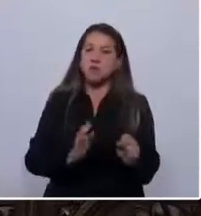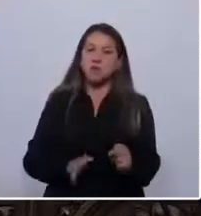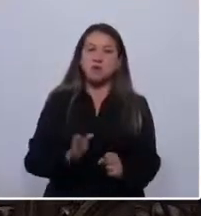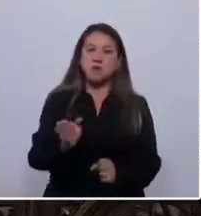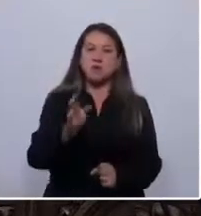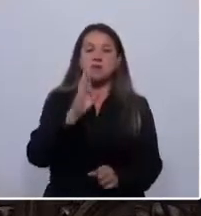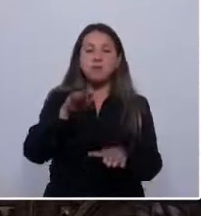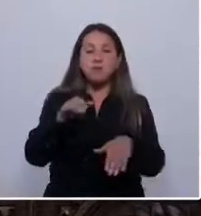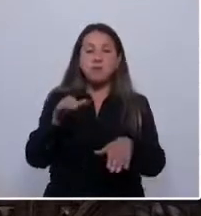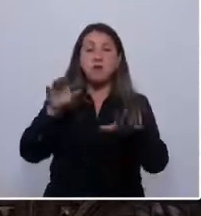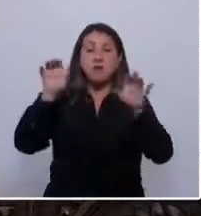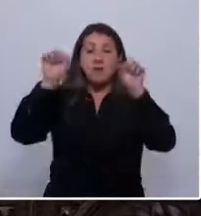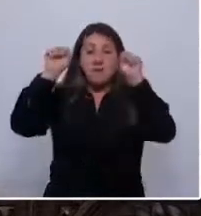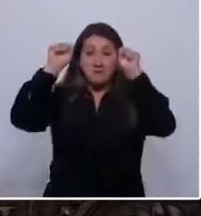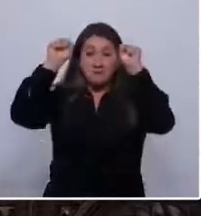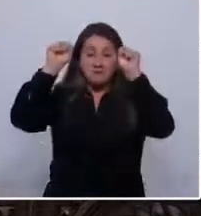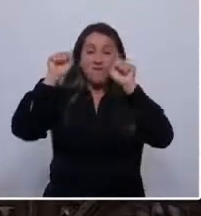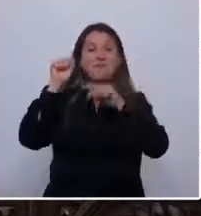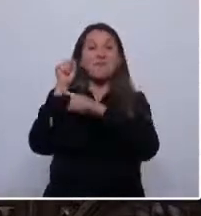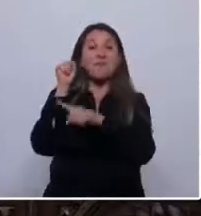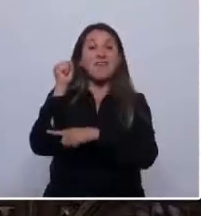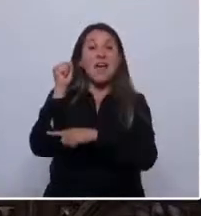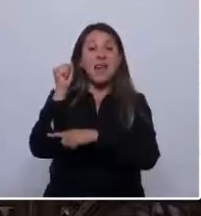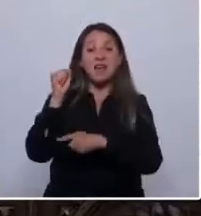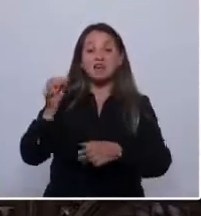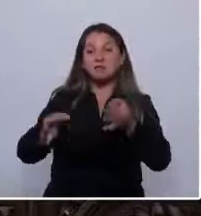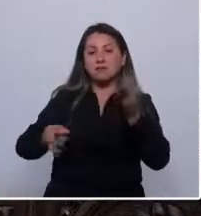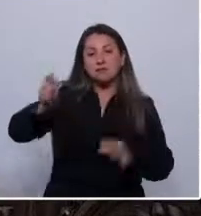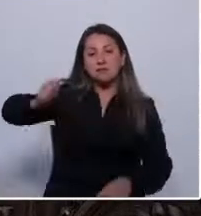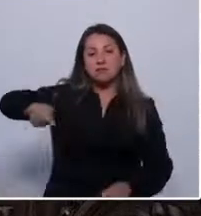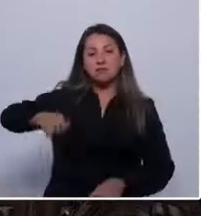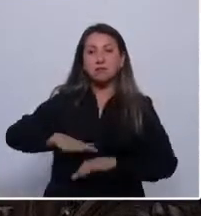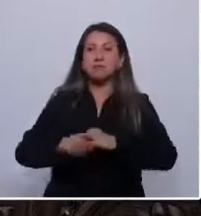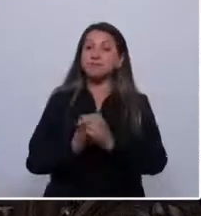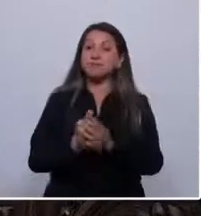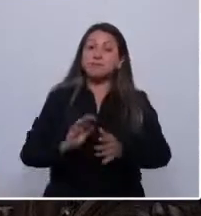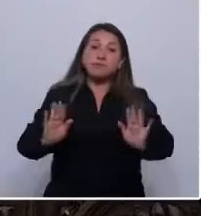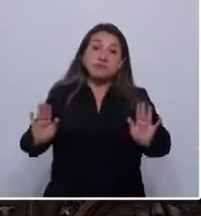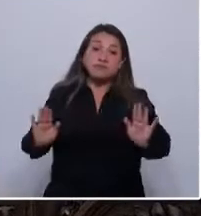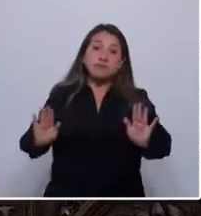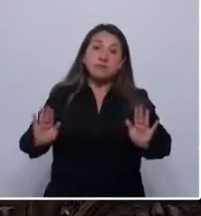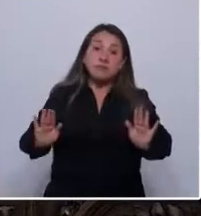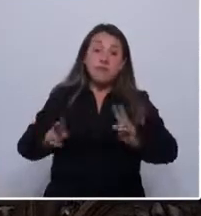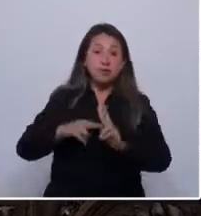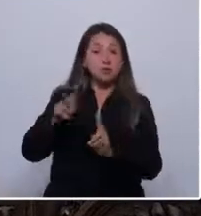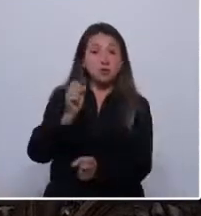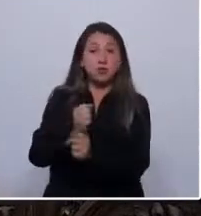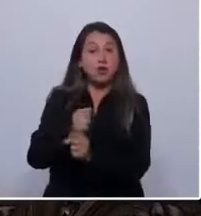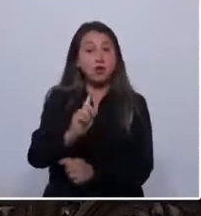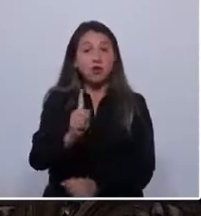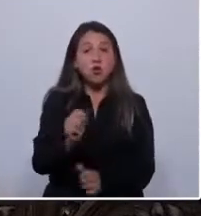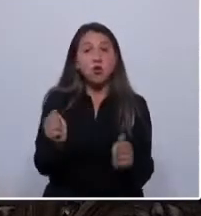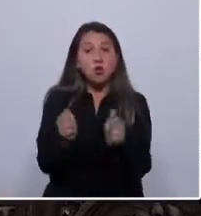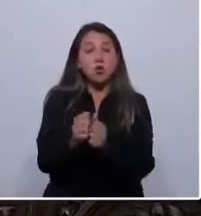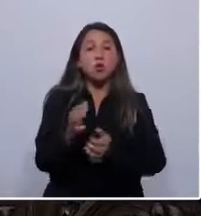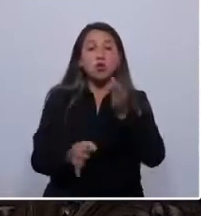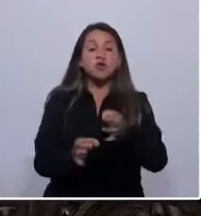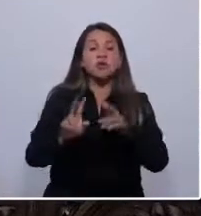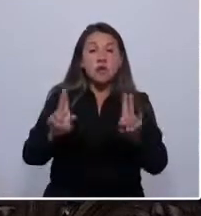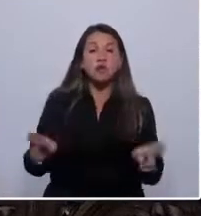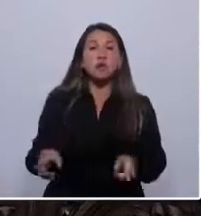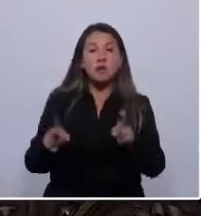fiscales y jueces que se lavan las manos cuando no hacen su trabajo. Junto con la justicia tenemos que recuperar la paz.